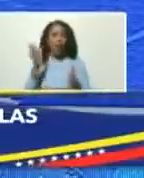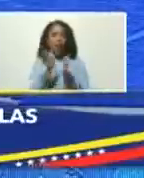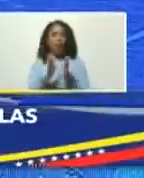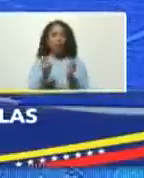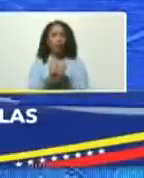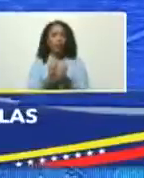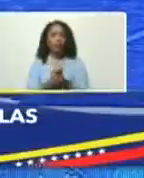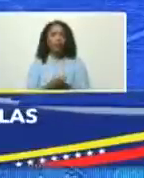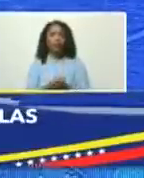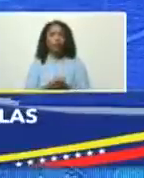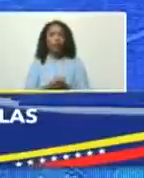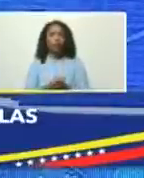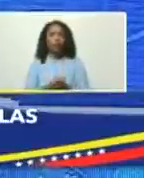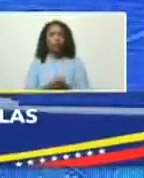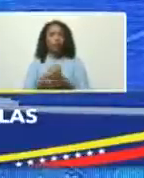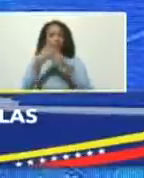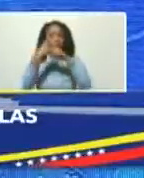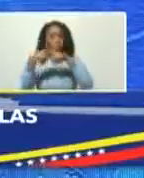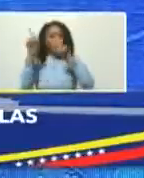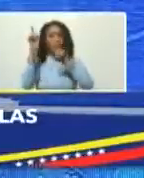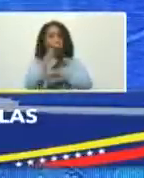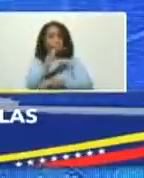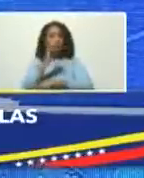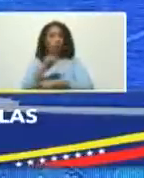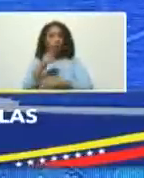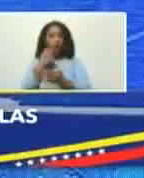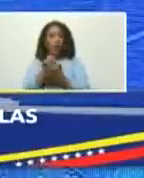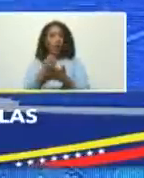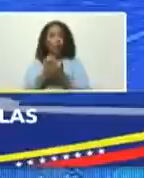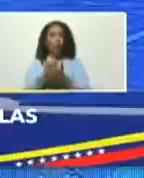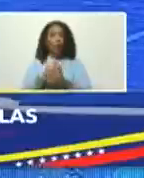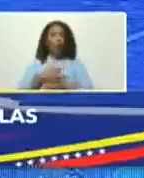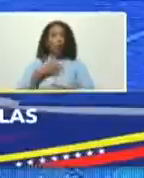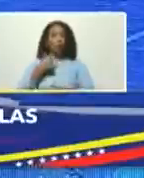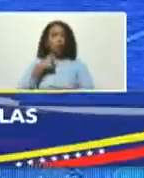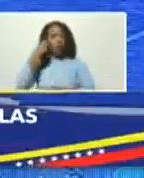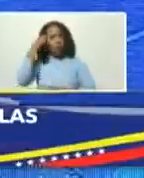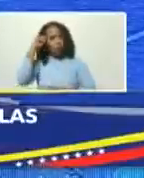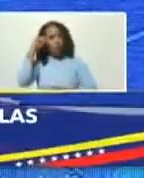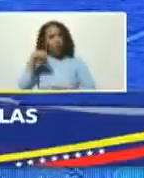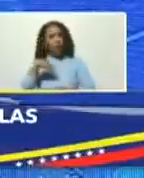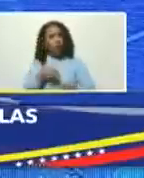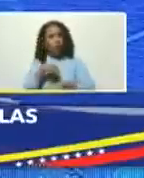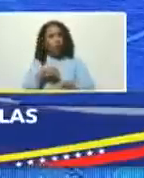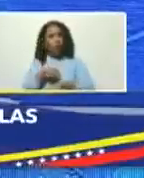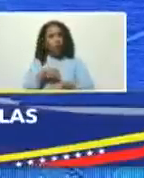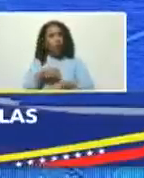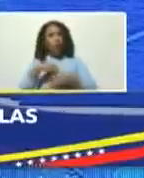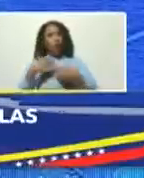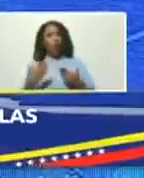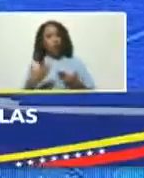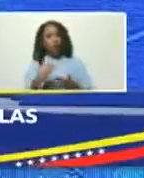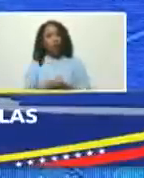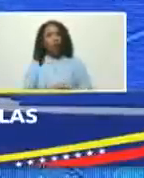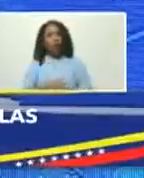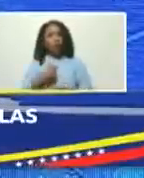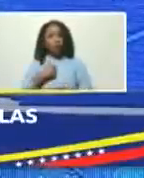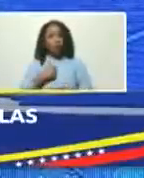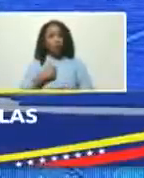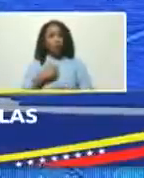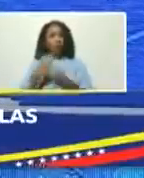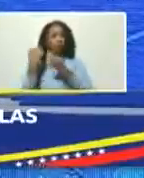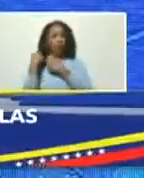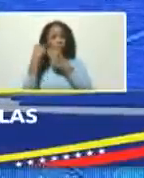entre otras zonas que pudiera yo recordar en este momento que me ha correspondido